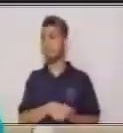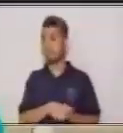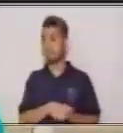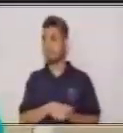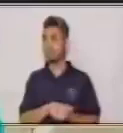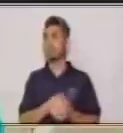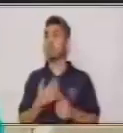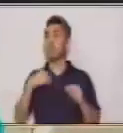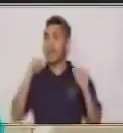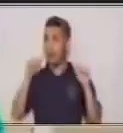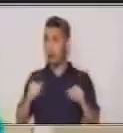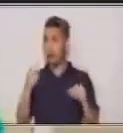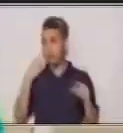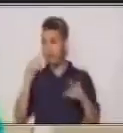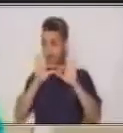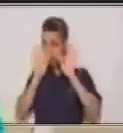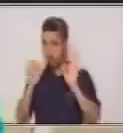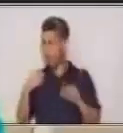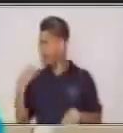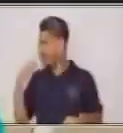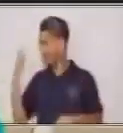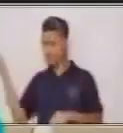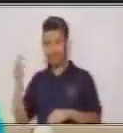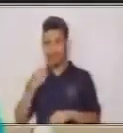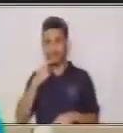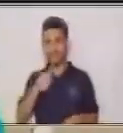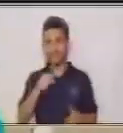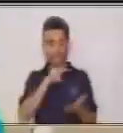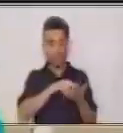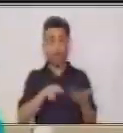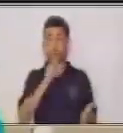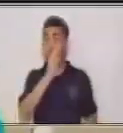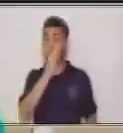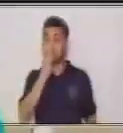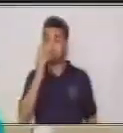la lectura que estamos aplicando el día de hoy. Lectura silenciosa.